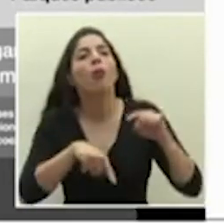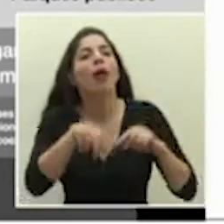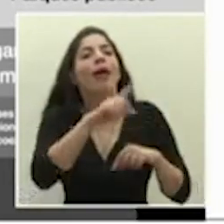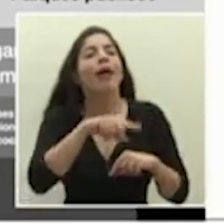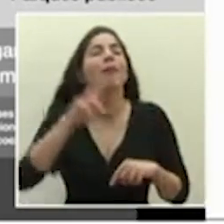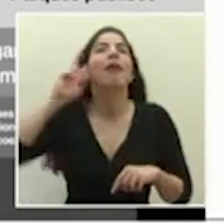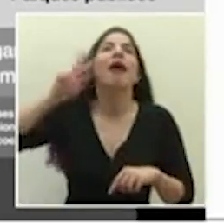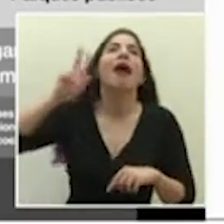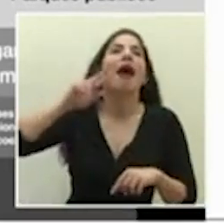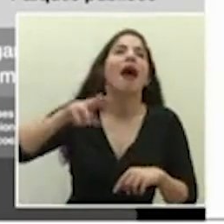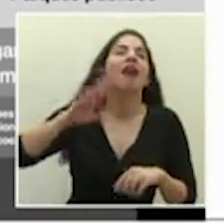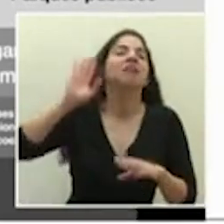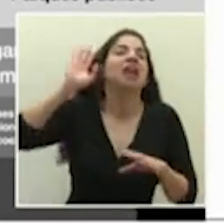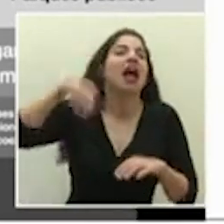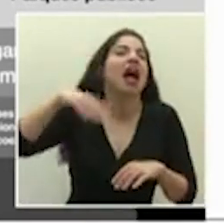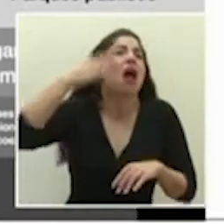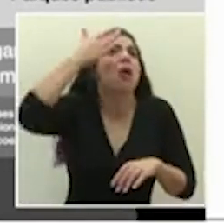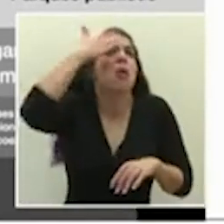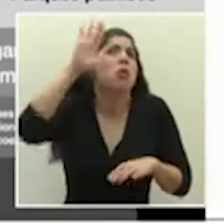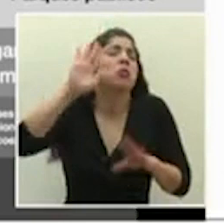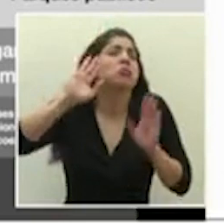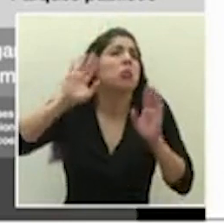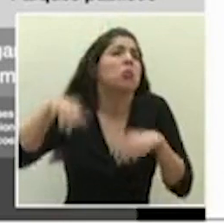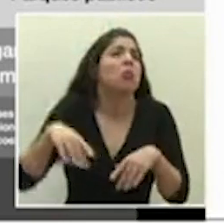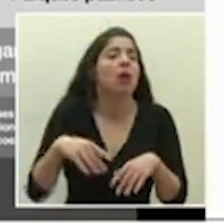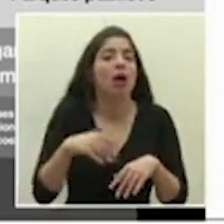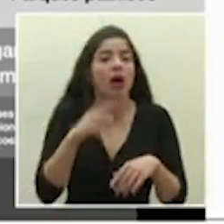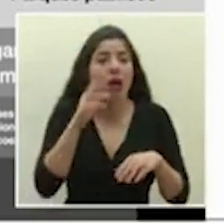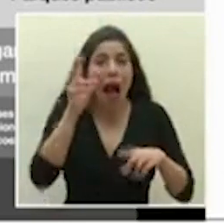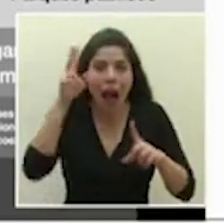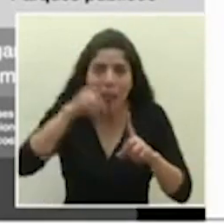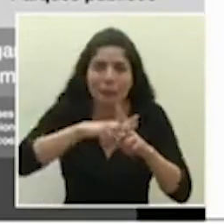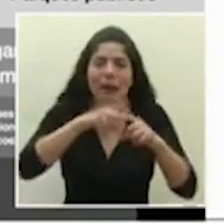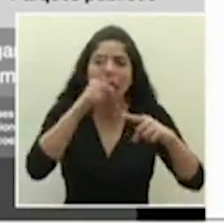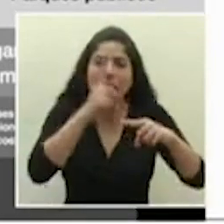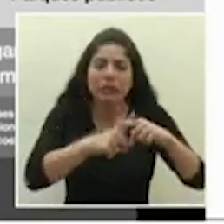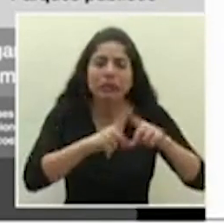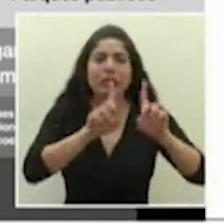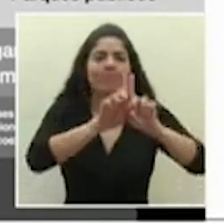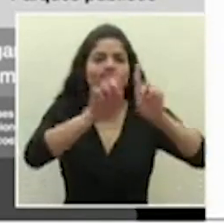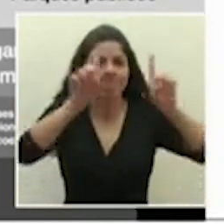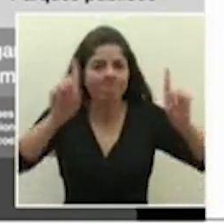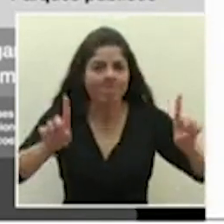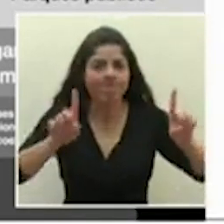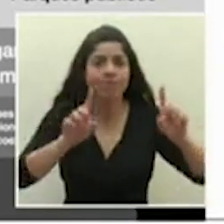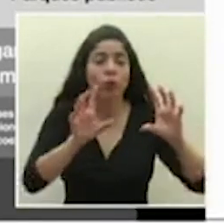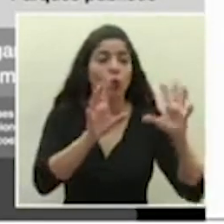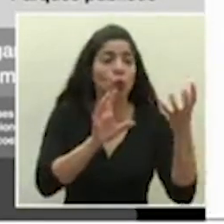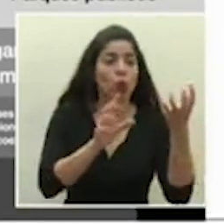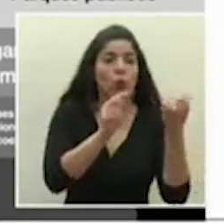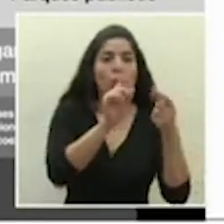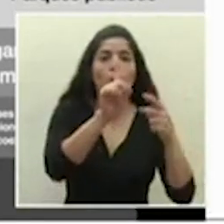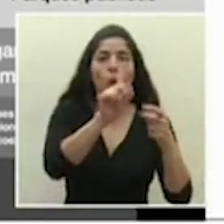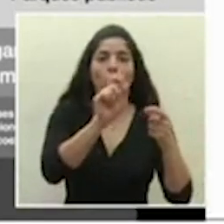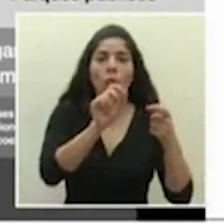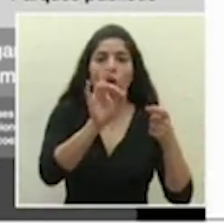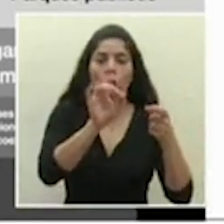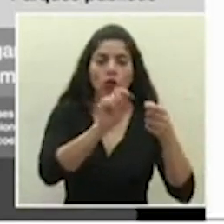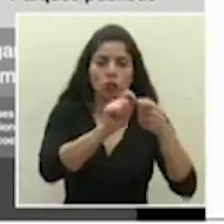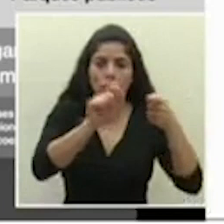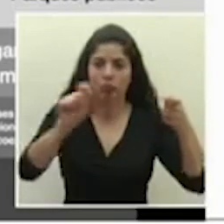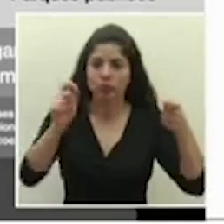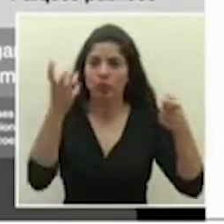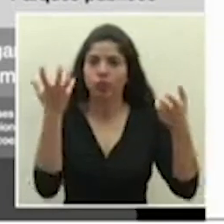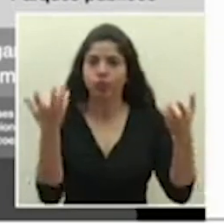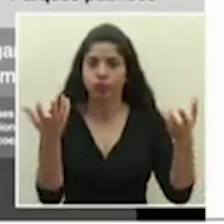o omisos en lo que es la aplicación de estos aforos disminuidos, de esa distancia de 1.8 entre burbujas sociales. Ya dijimos